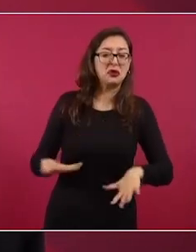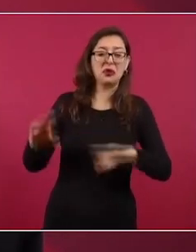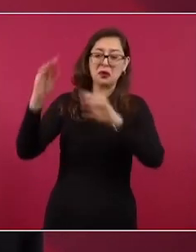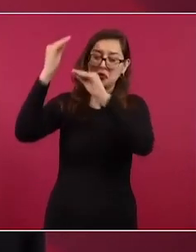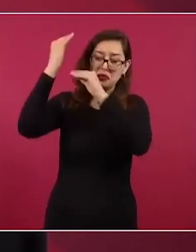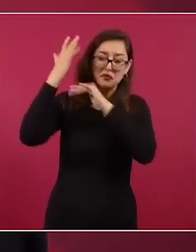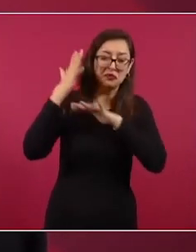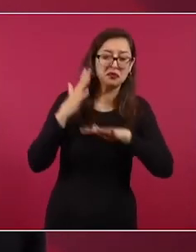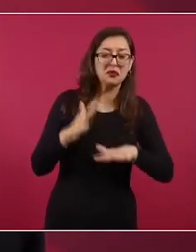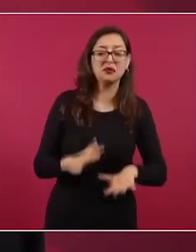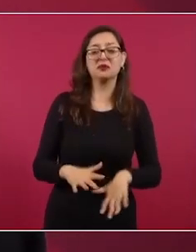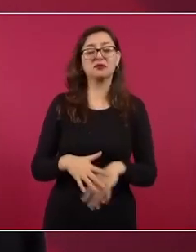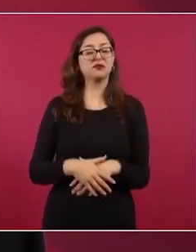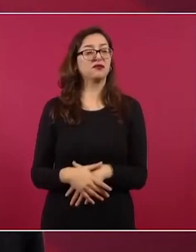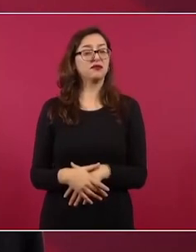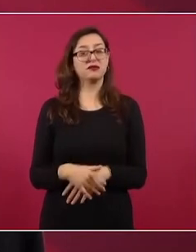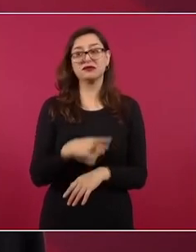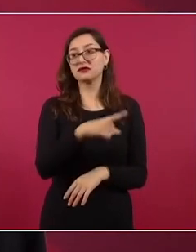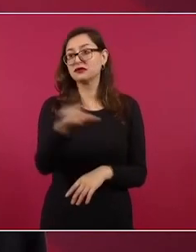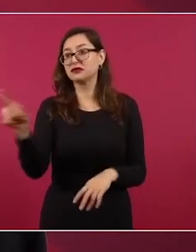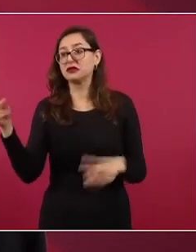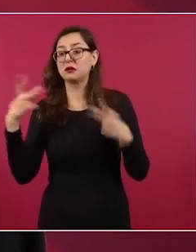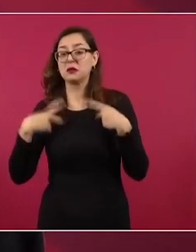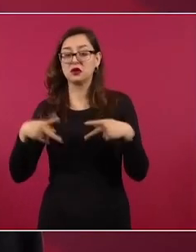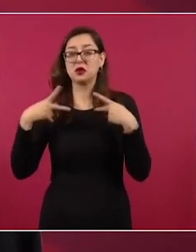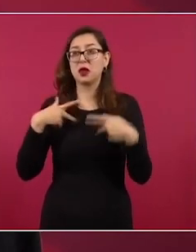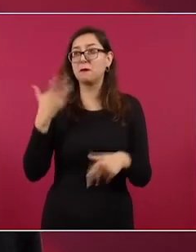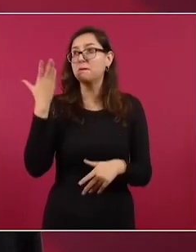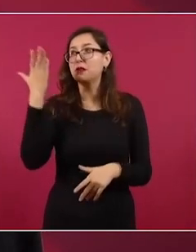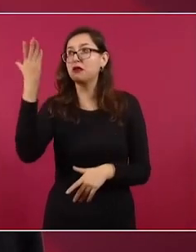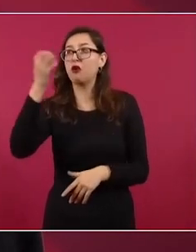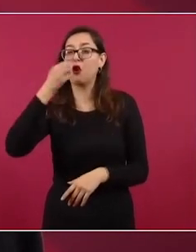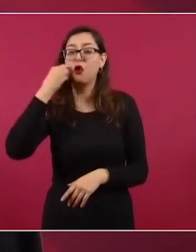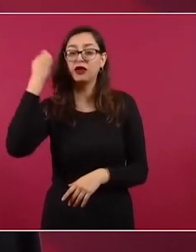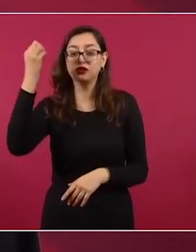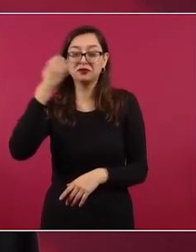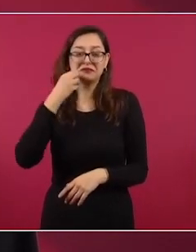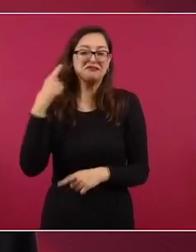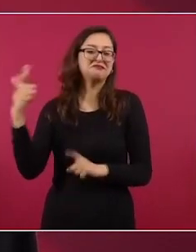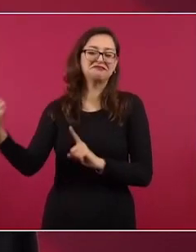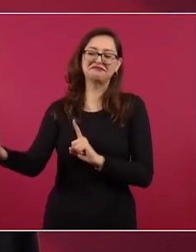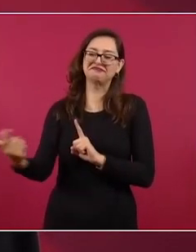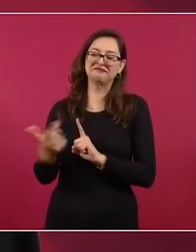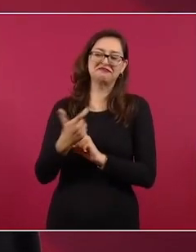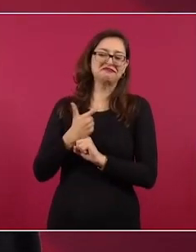oraciones, cuánta protección.